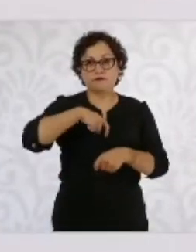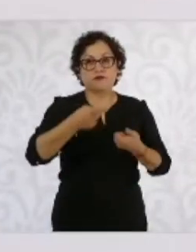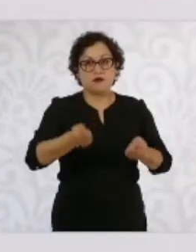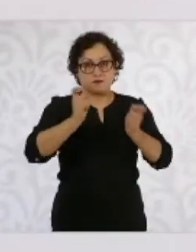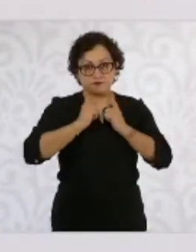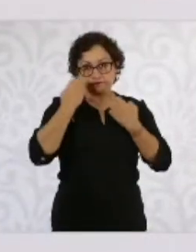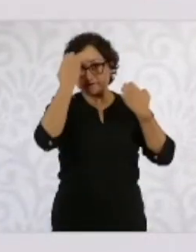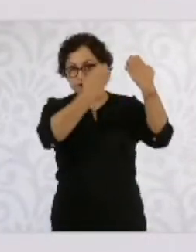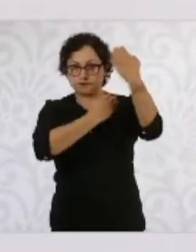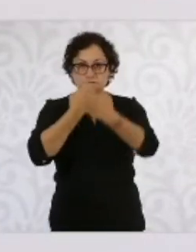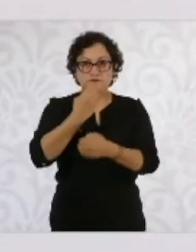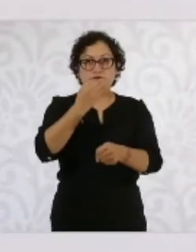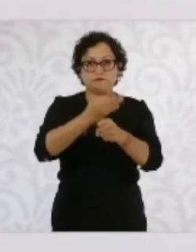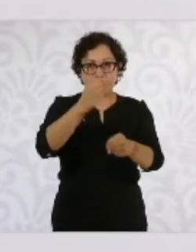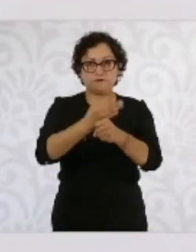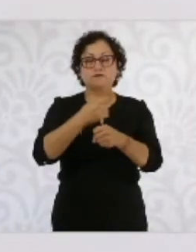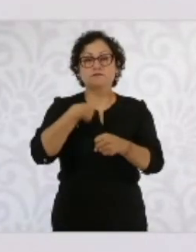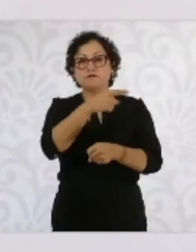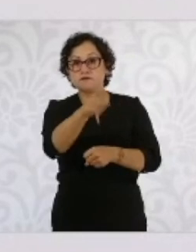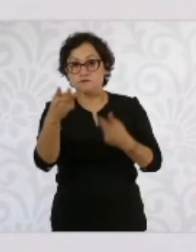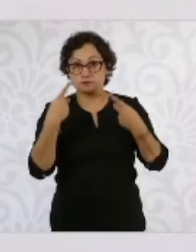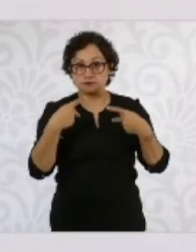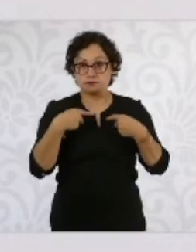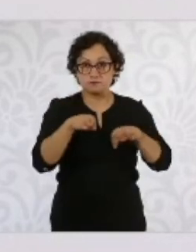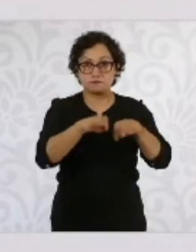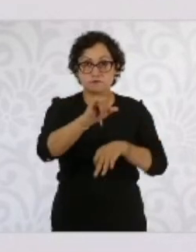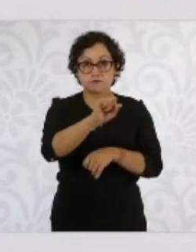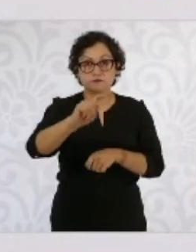si nos están escuchando los trabajadores de la salud del Issste.